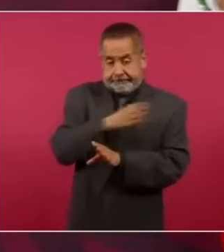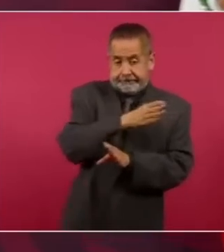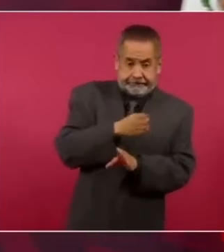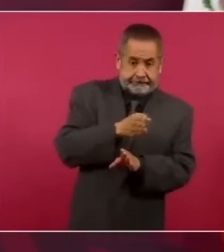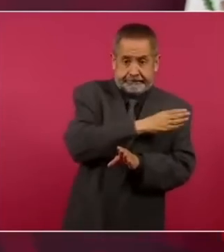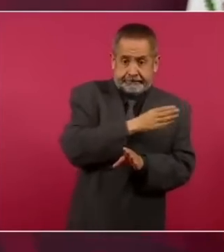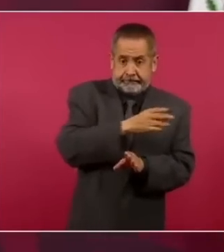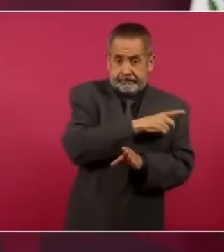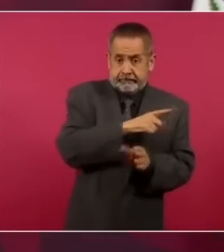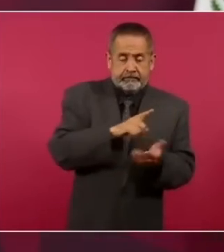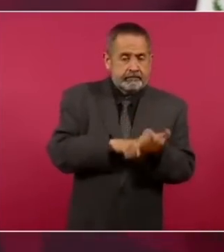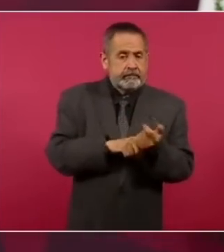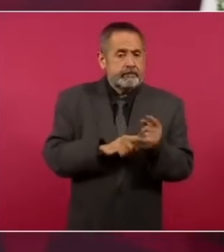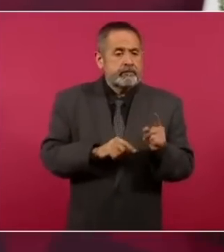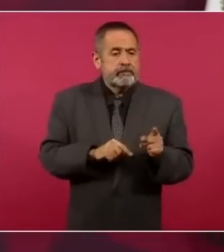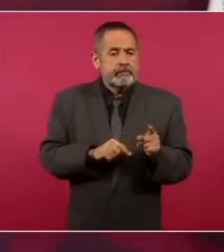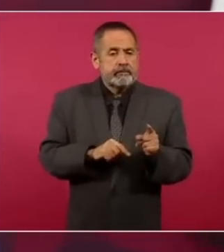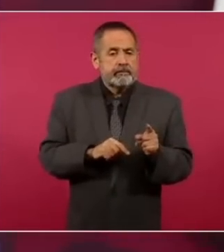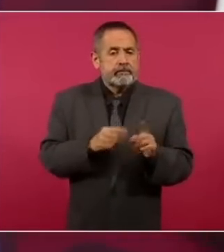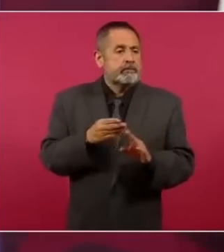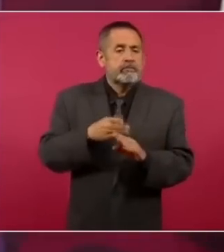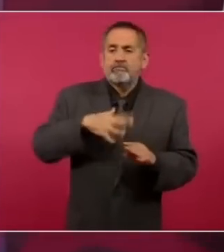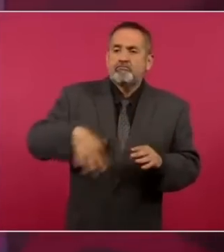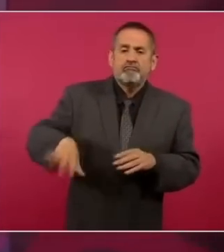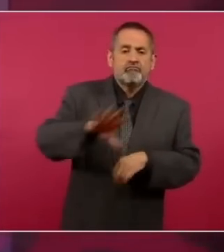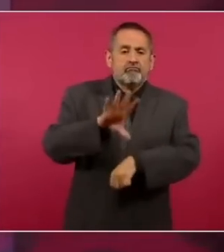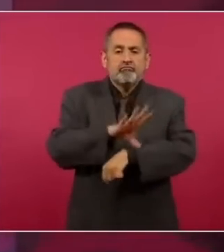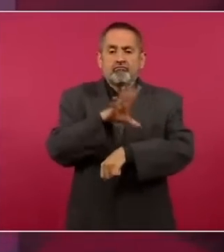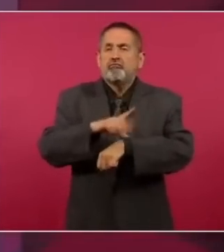que se producía en México